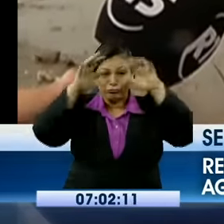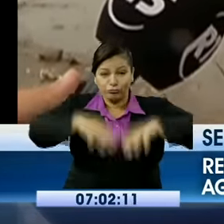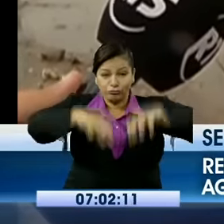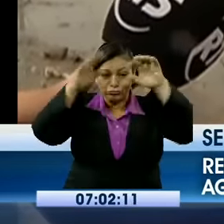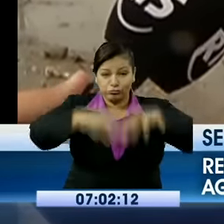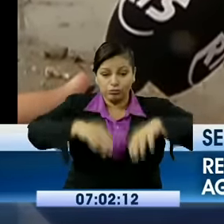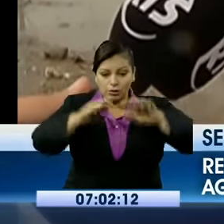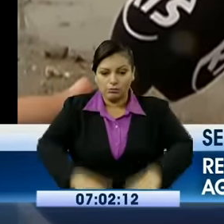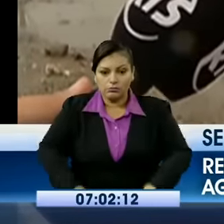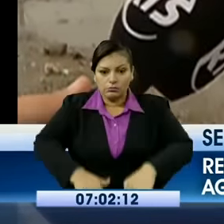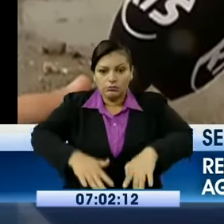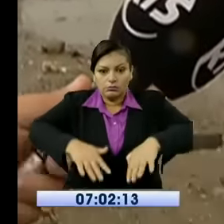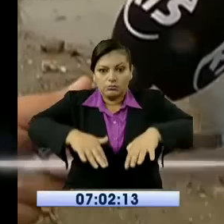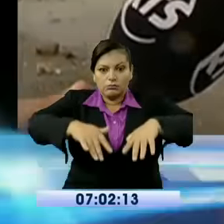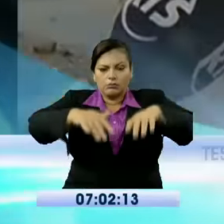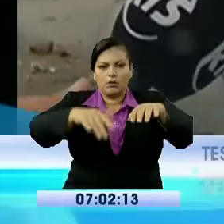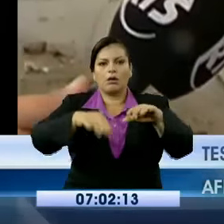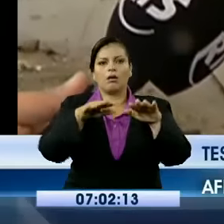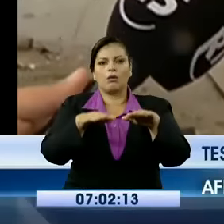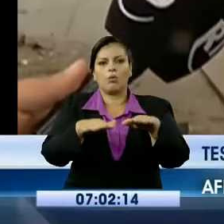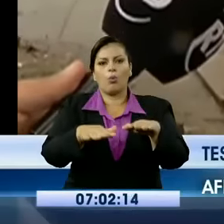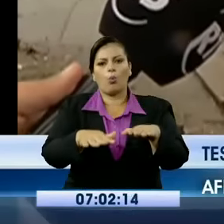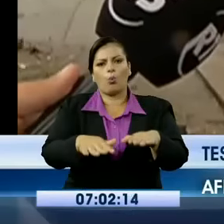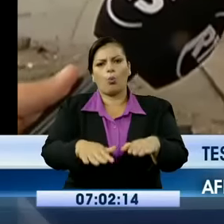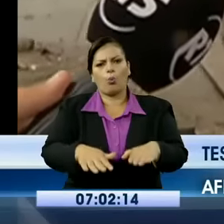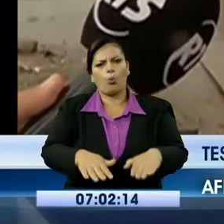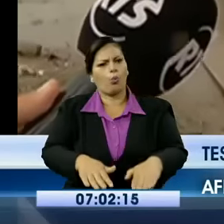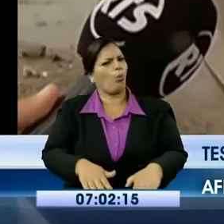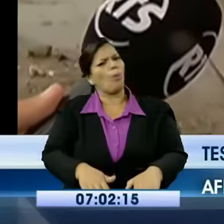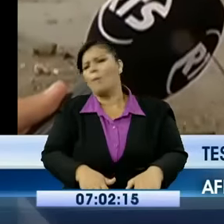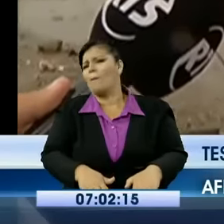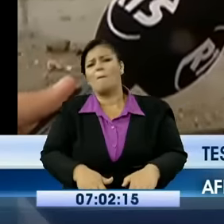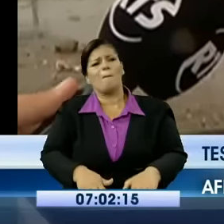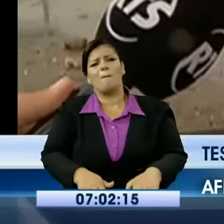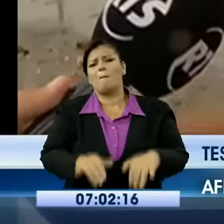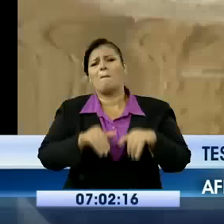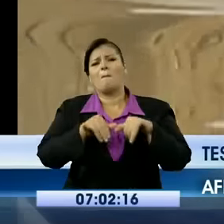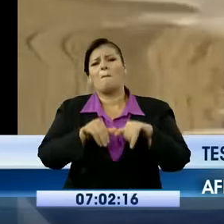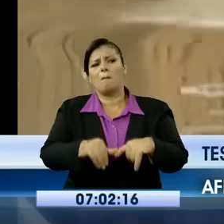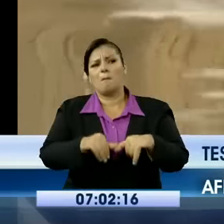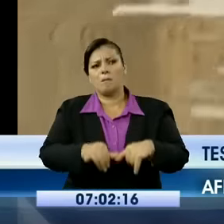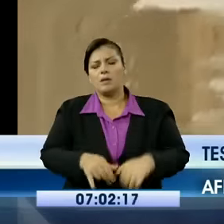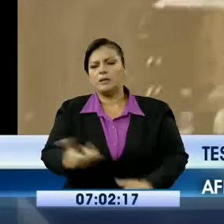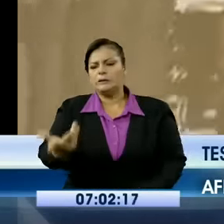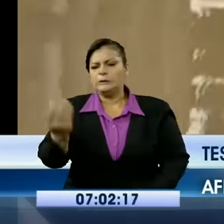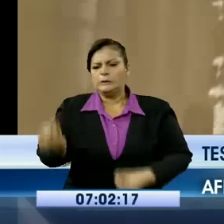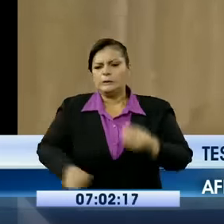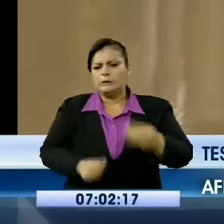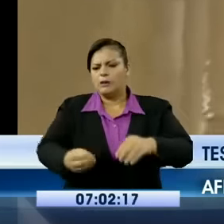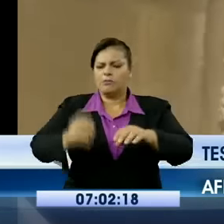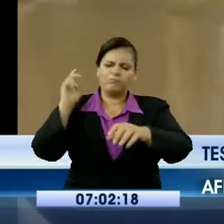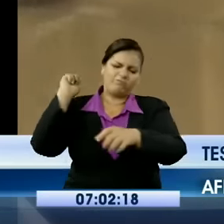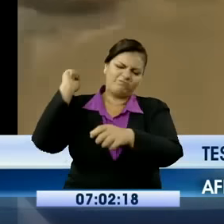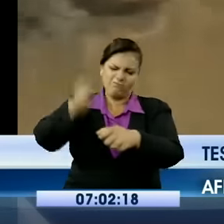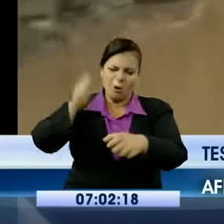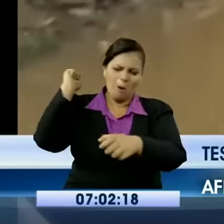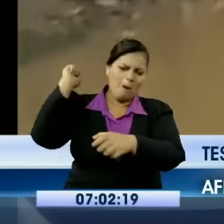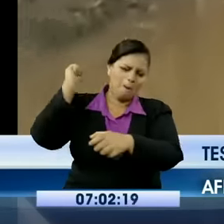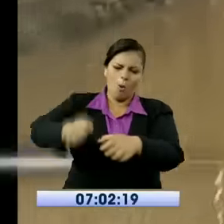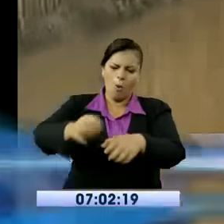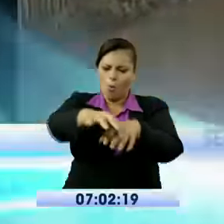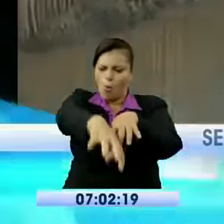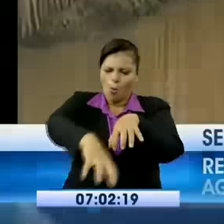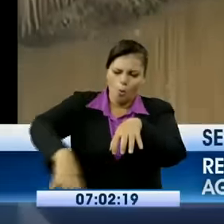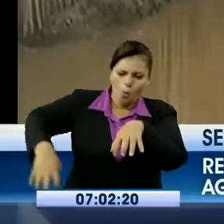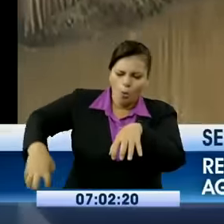Recién ahorita están haciendo un asalto y por ahí medio está saliendo el agua. Pero como usted ve, estamos full de agua, todas las casas, todo.